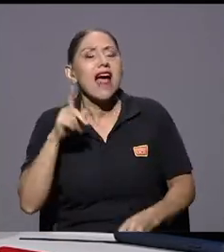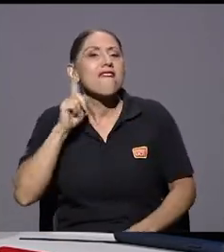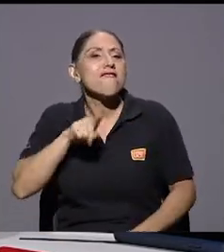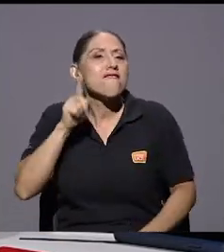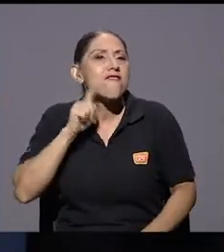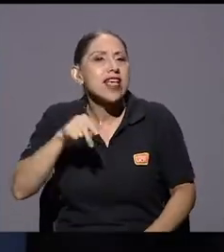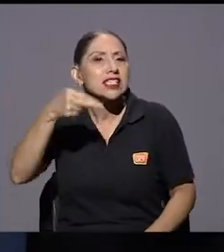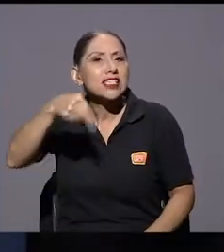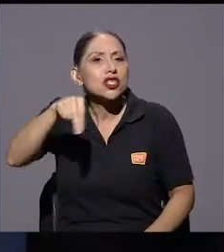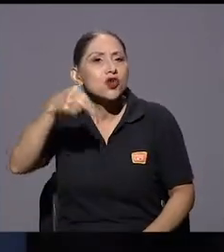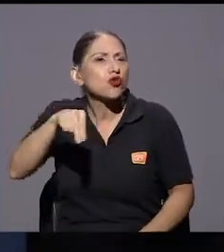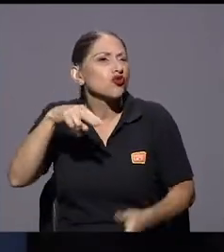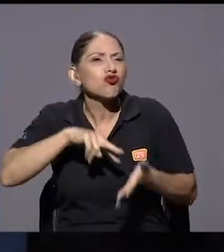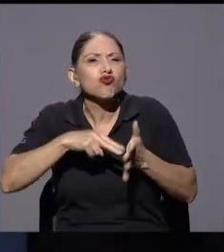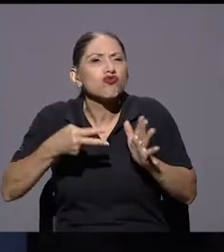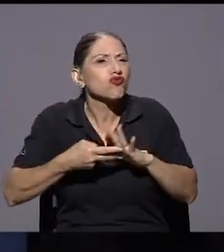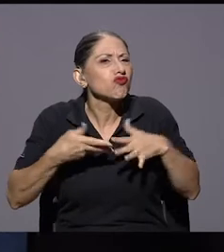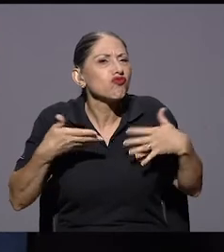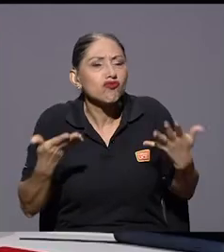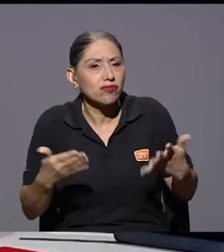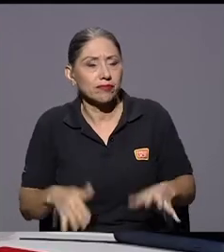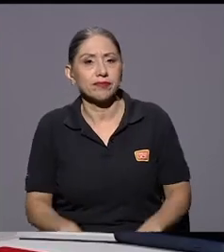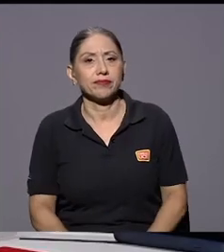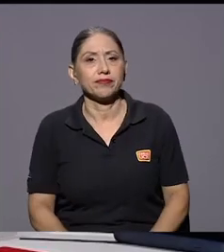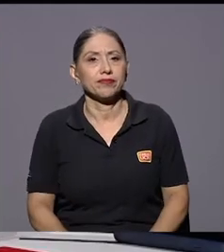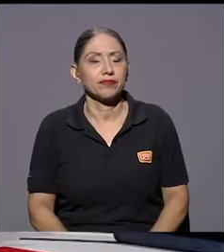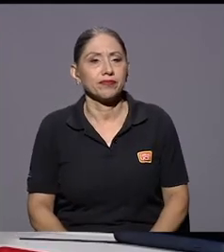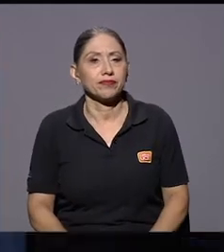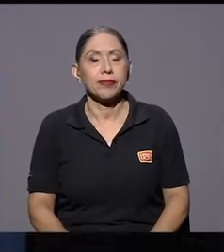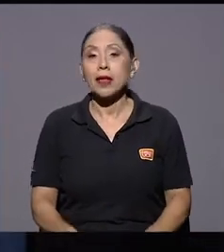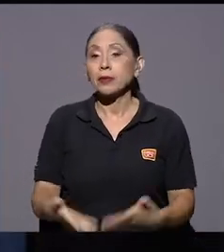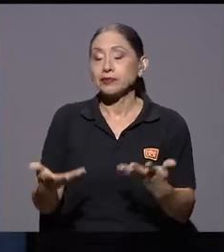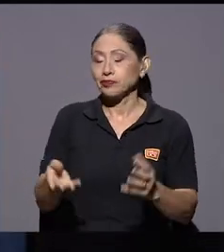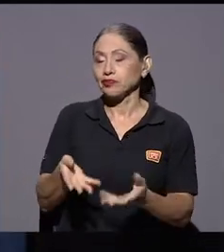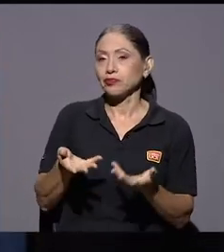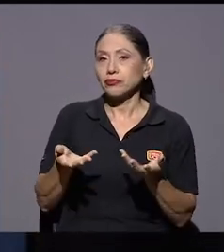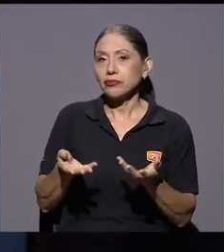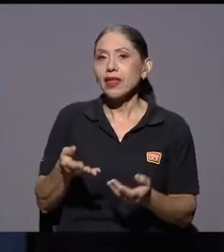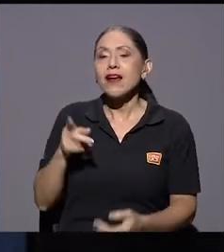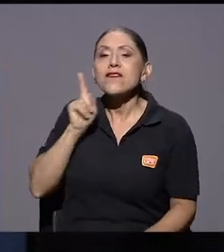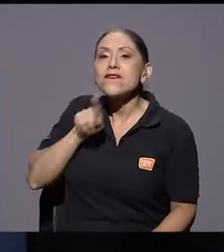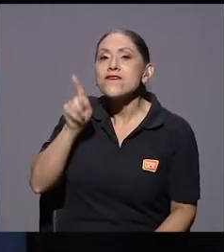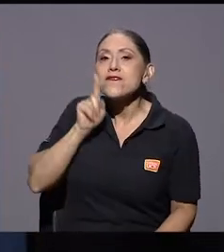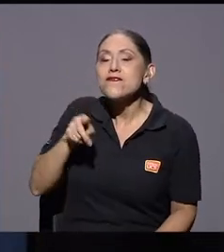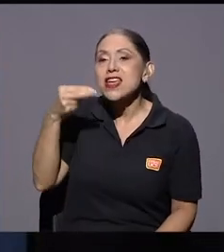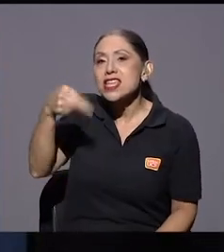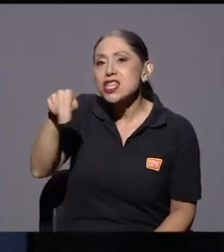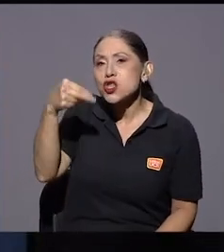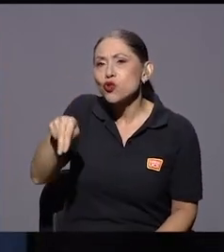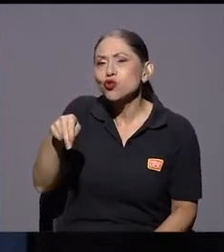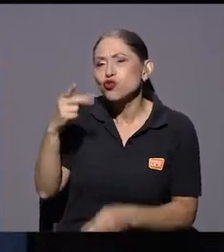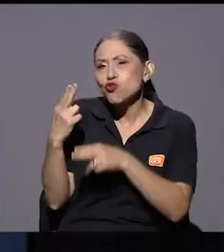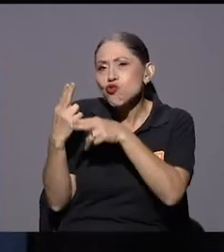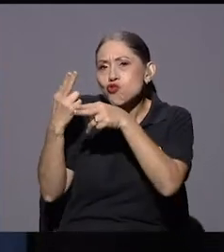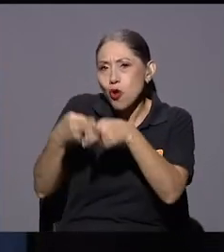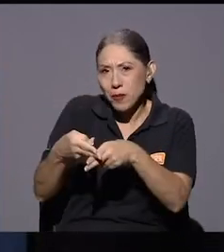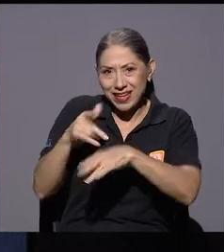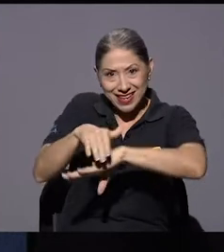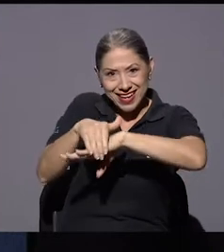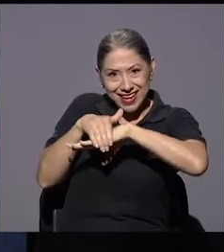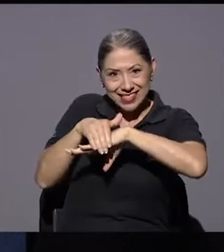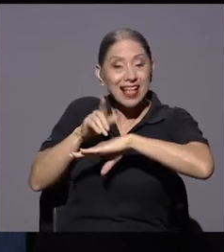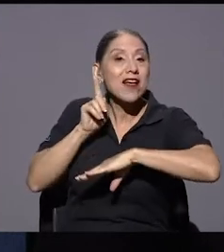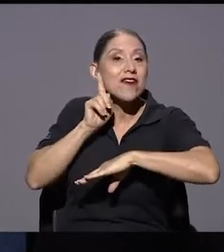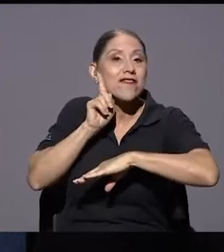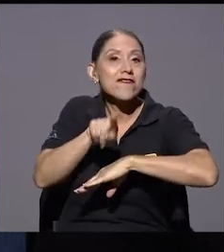news para que la gente tenga un poquito de ese ABC para arrancar Ok, hablemos de que las fake news tal vez fue un nombre que se le